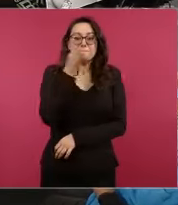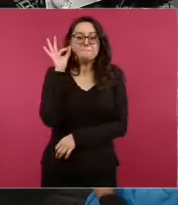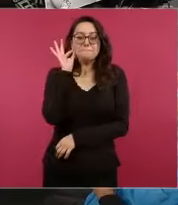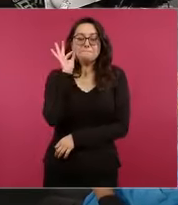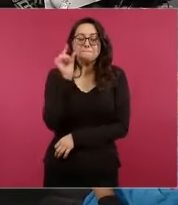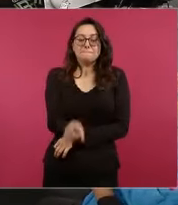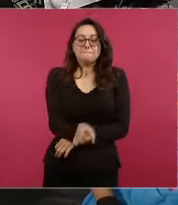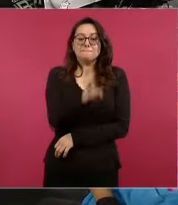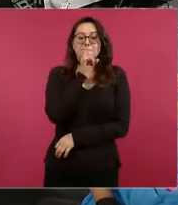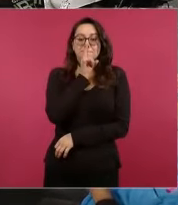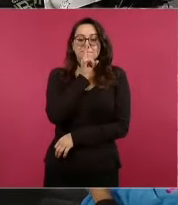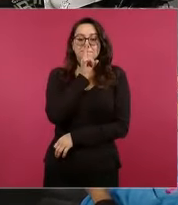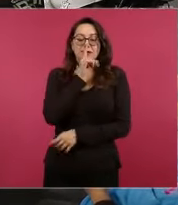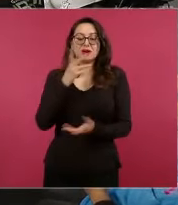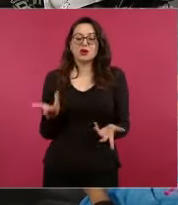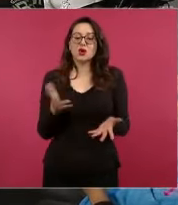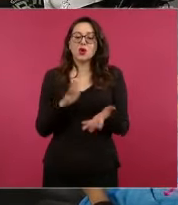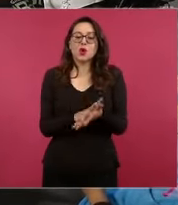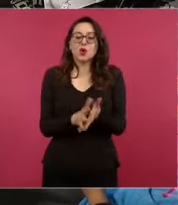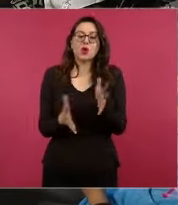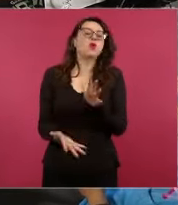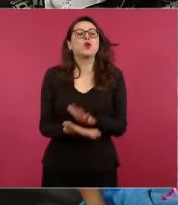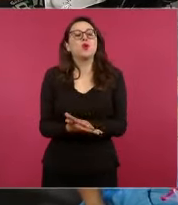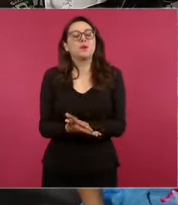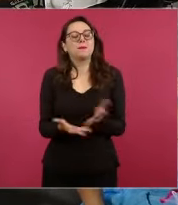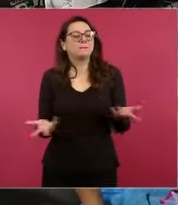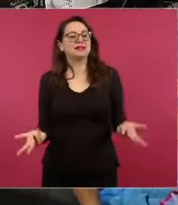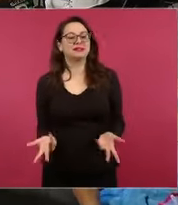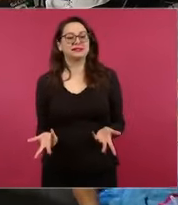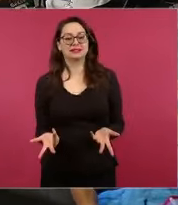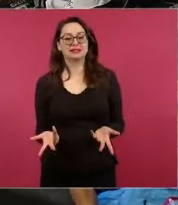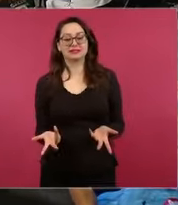76 homicidios, esto es el lunes,